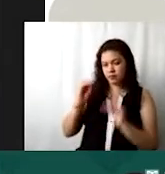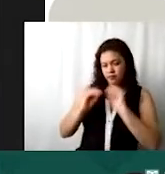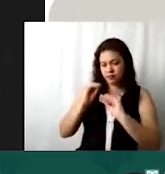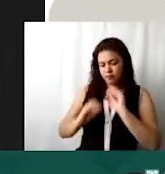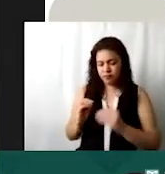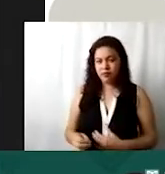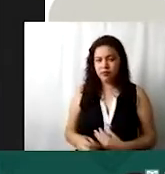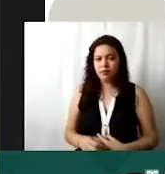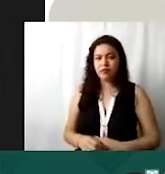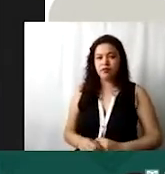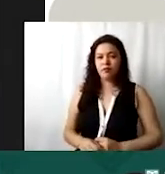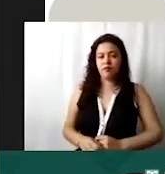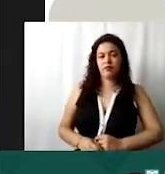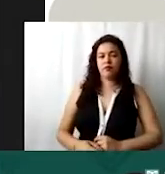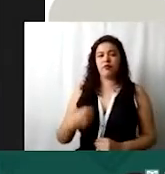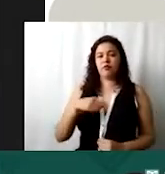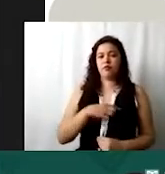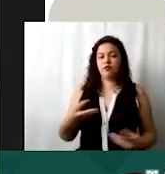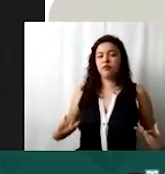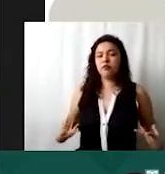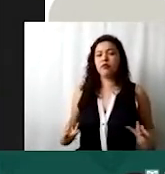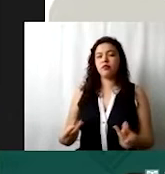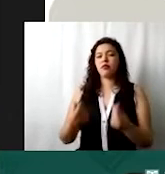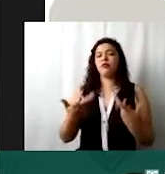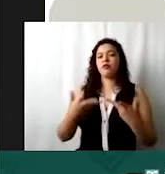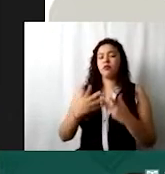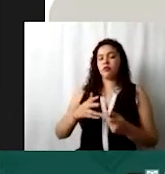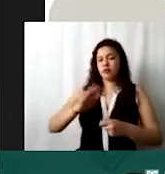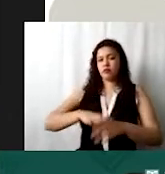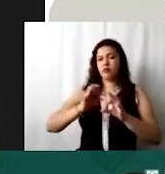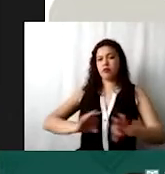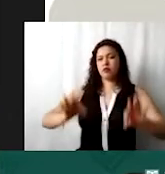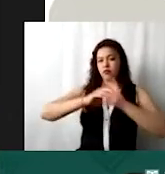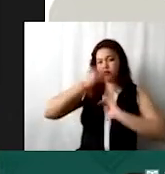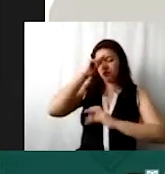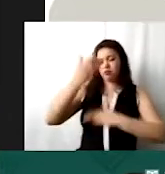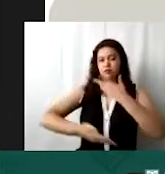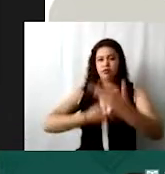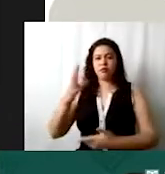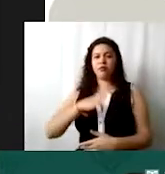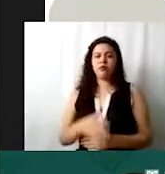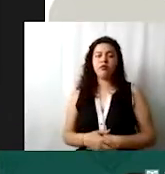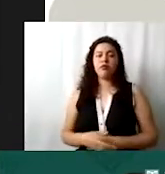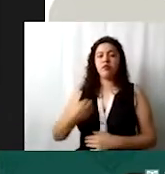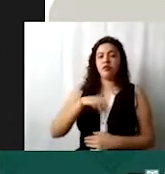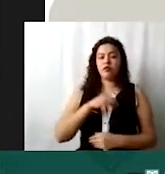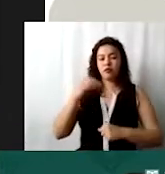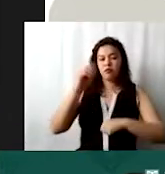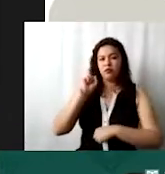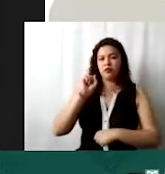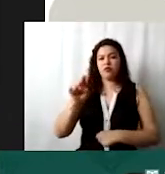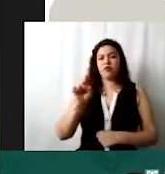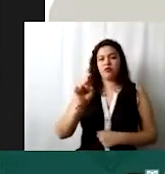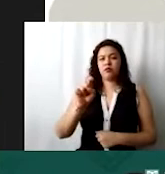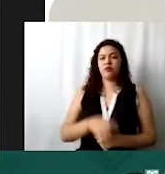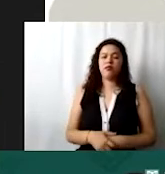Ahora vamos a incluir los gastos que son indispensables para otorgar este servicio. Entonces, le damos clic aquí en